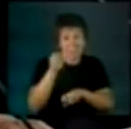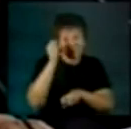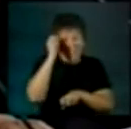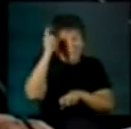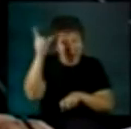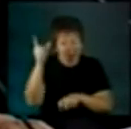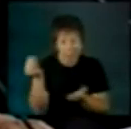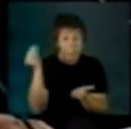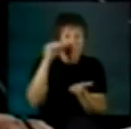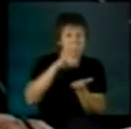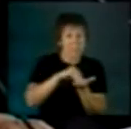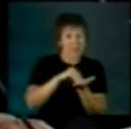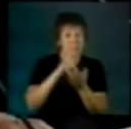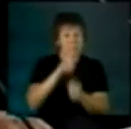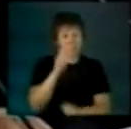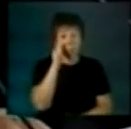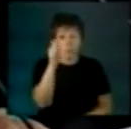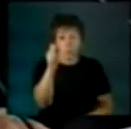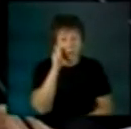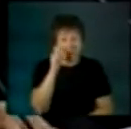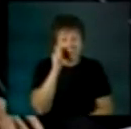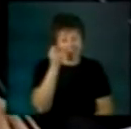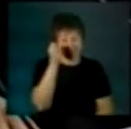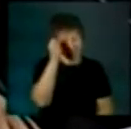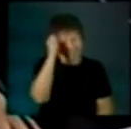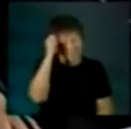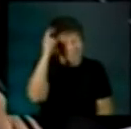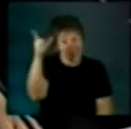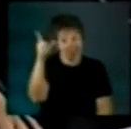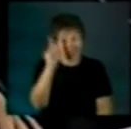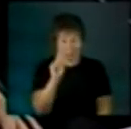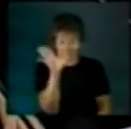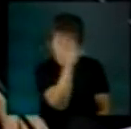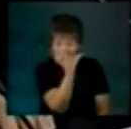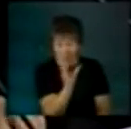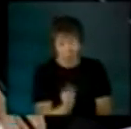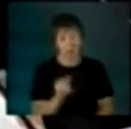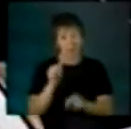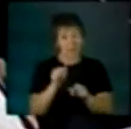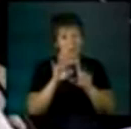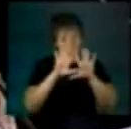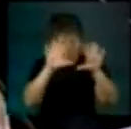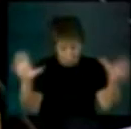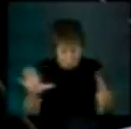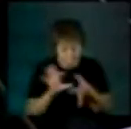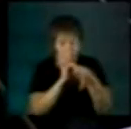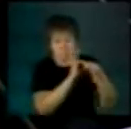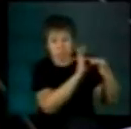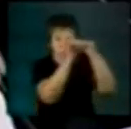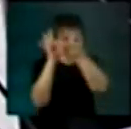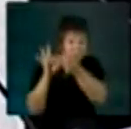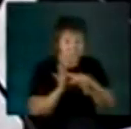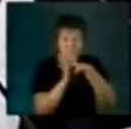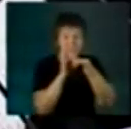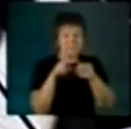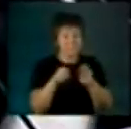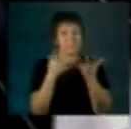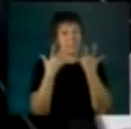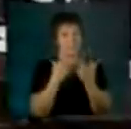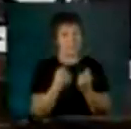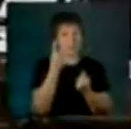más turismo más logística regional y punto esta es nuestra gran ilusión